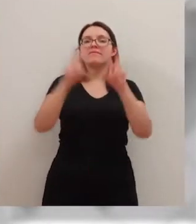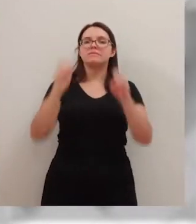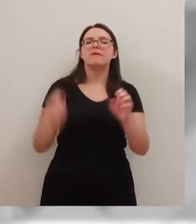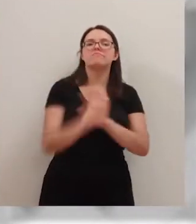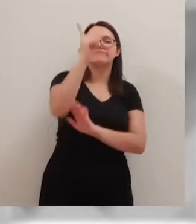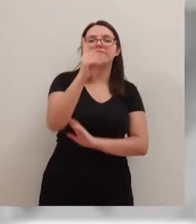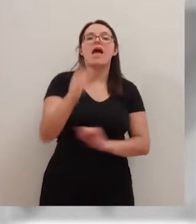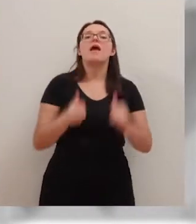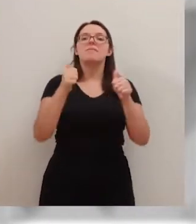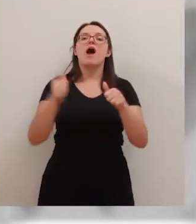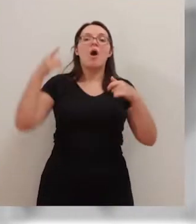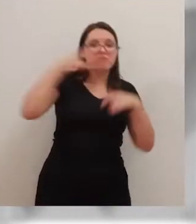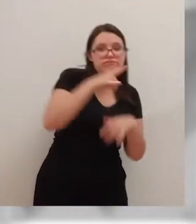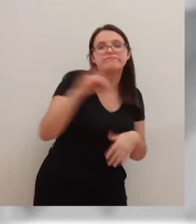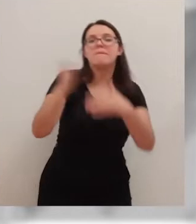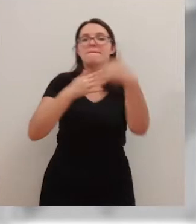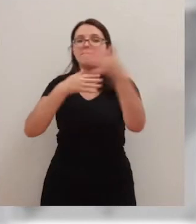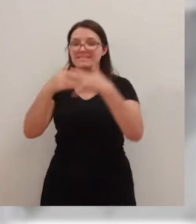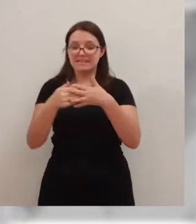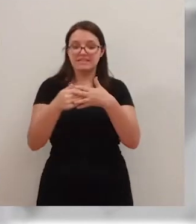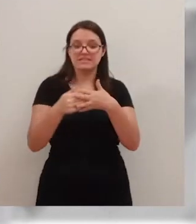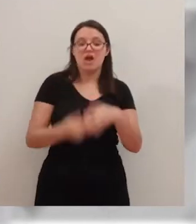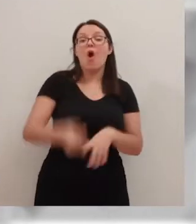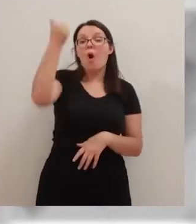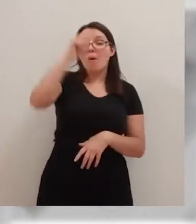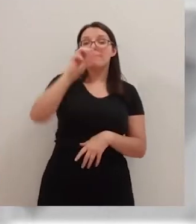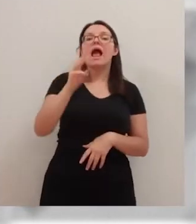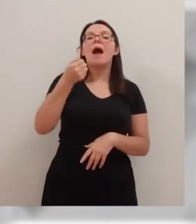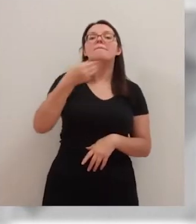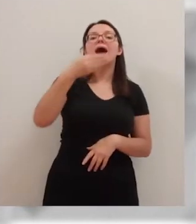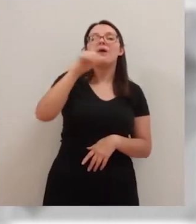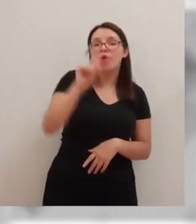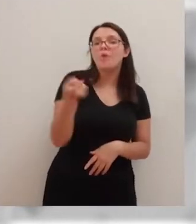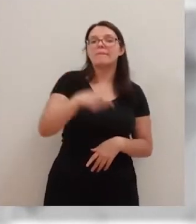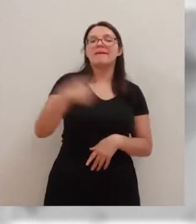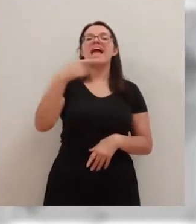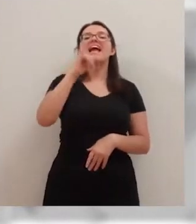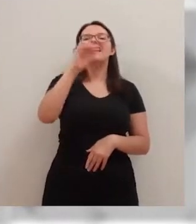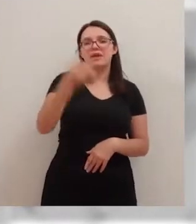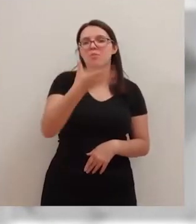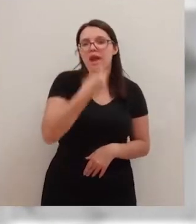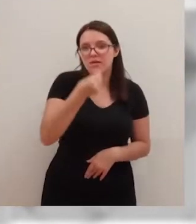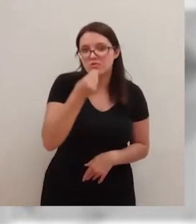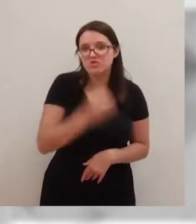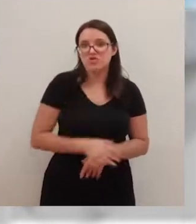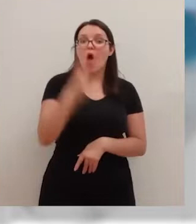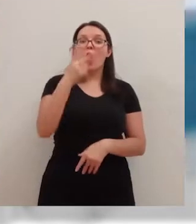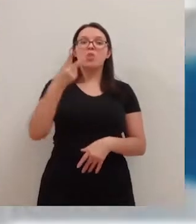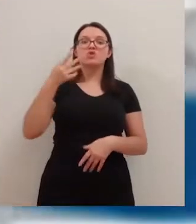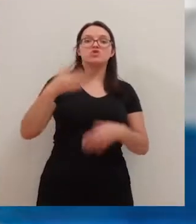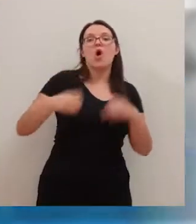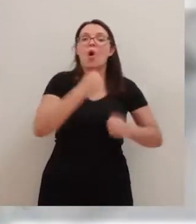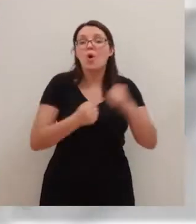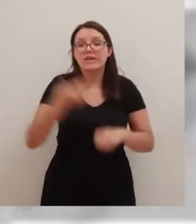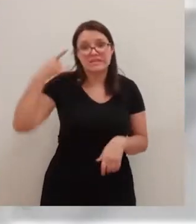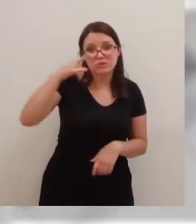incluyen dos corridas mistas con los rojoneadores Pablo y Guillermo Hermoso de Mendoza. Además de dos corridas de toros